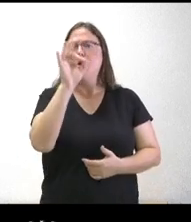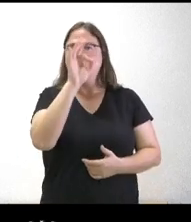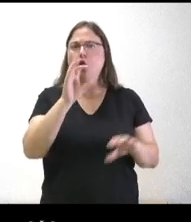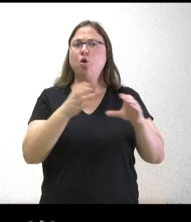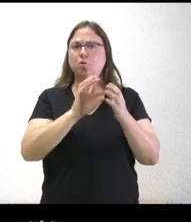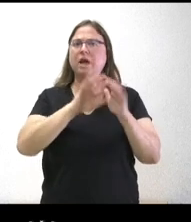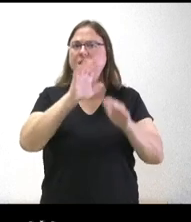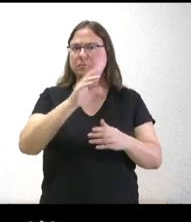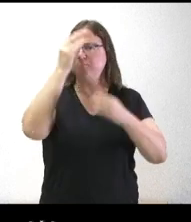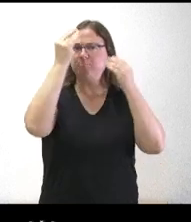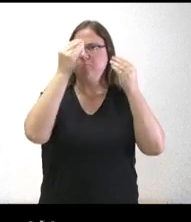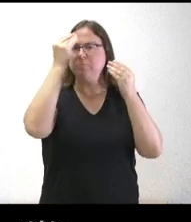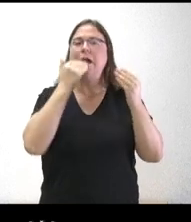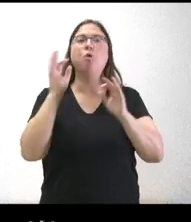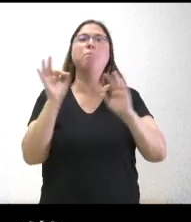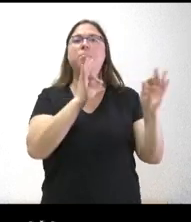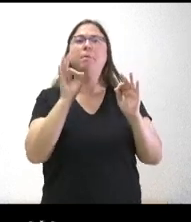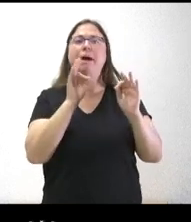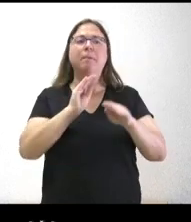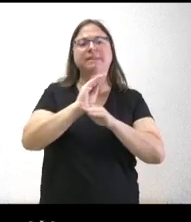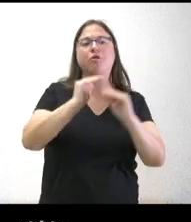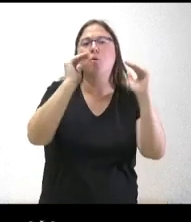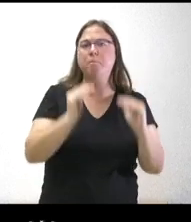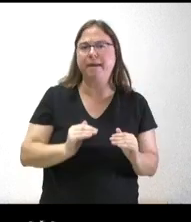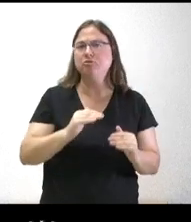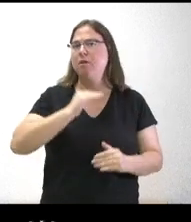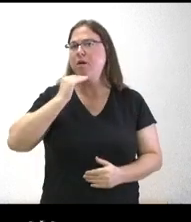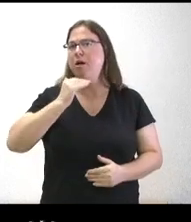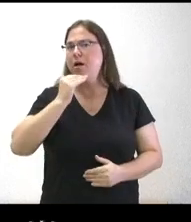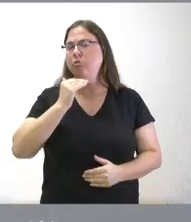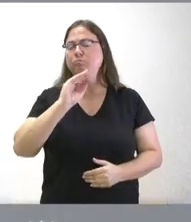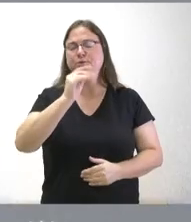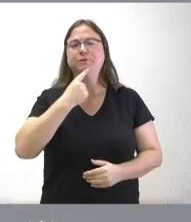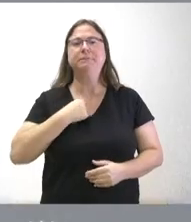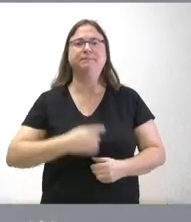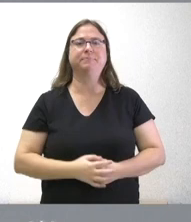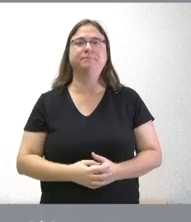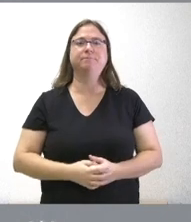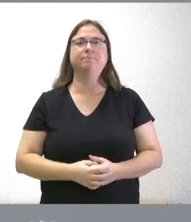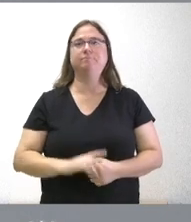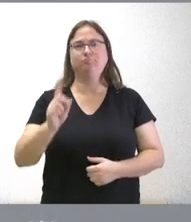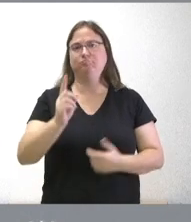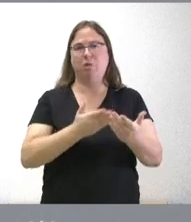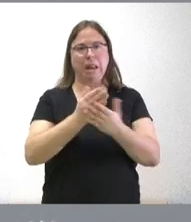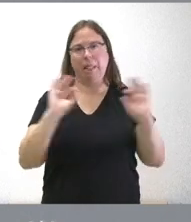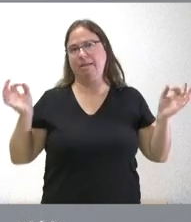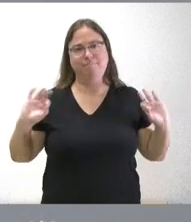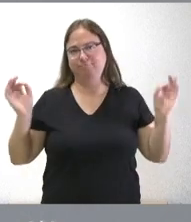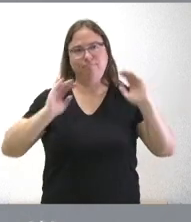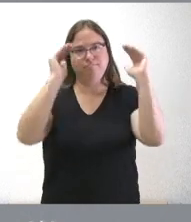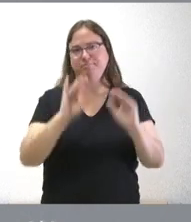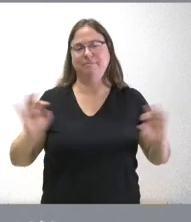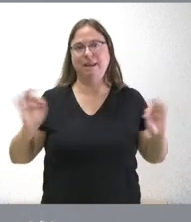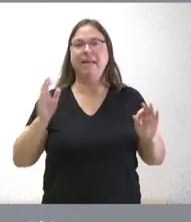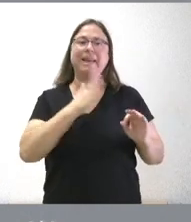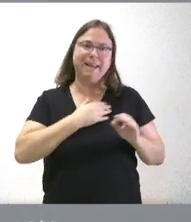plantea o prepara algo para reducir las prestaciones aquí en la comunidad gracias Pues no, no planteamos nada todo lo contrario lo que hemos hecho es